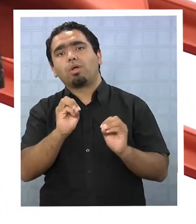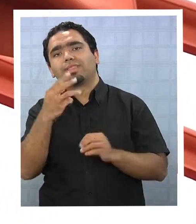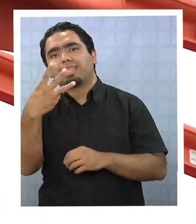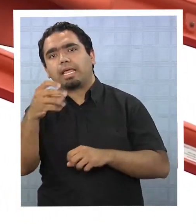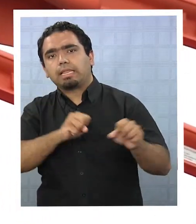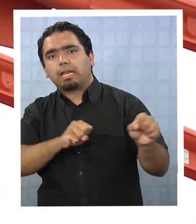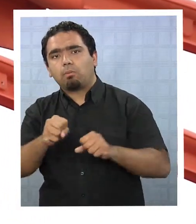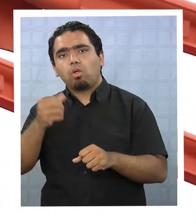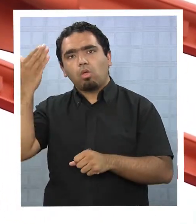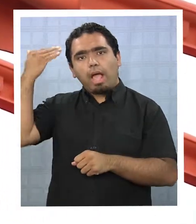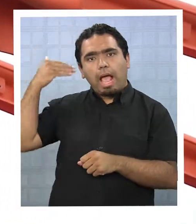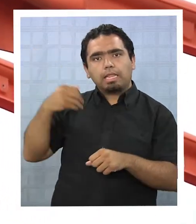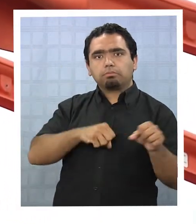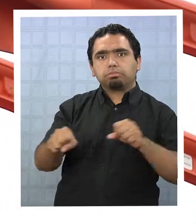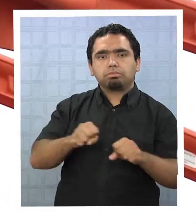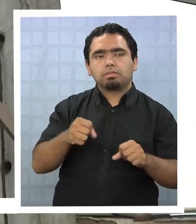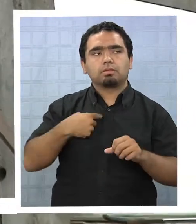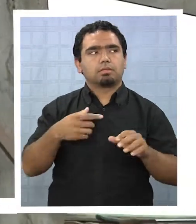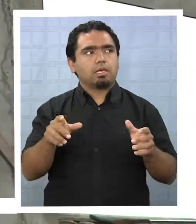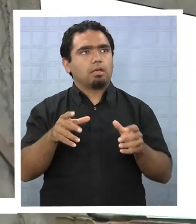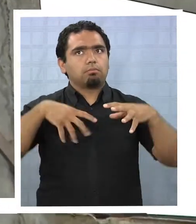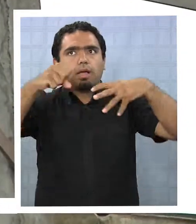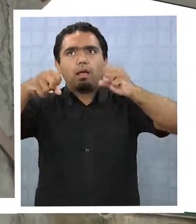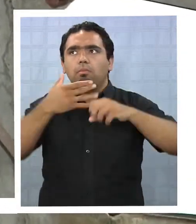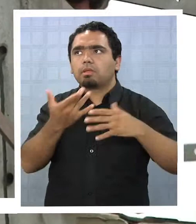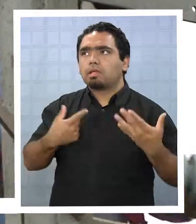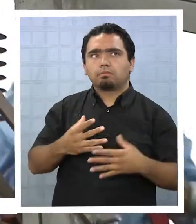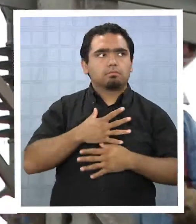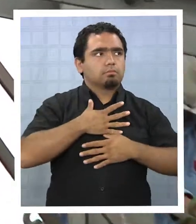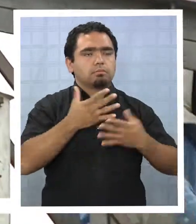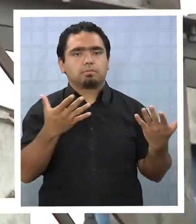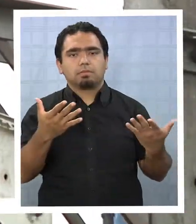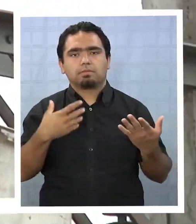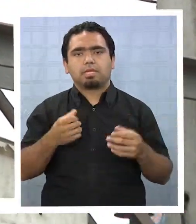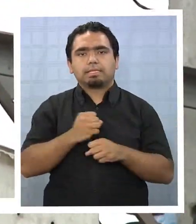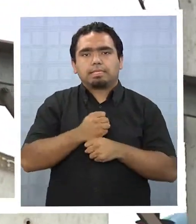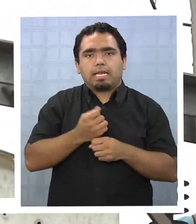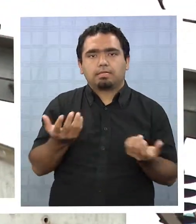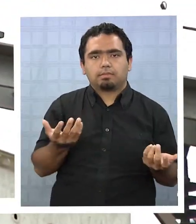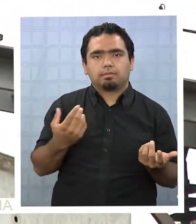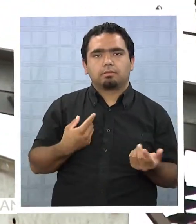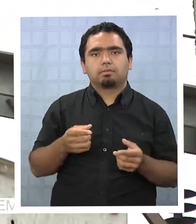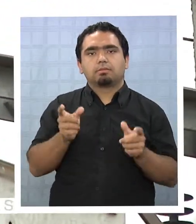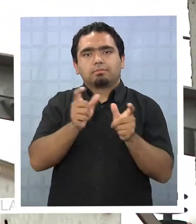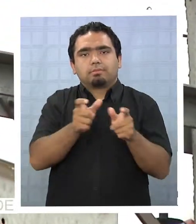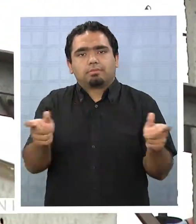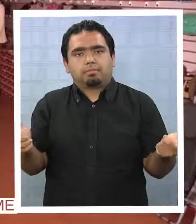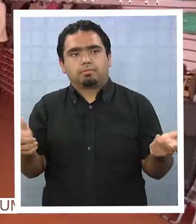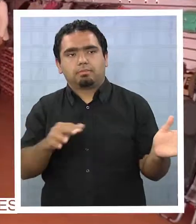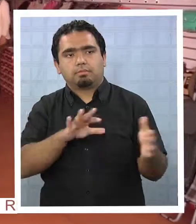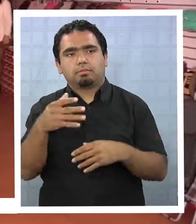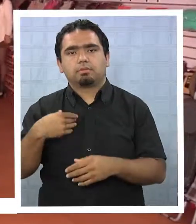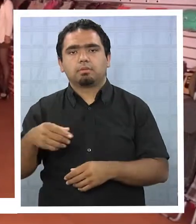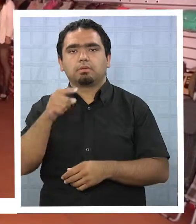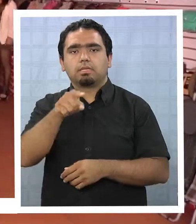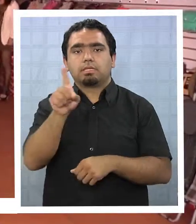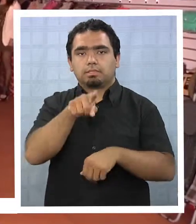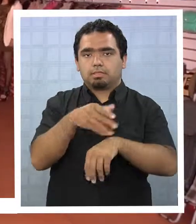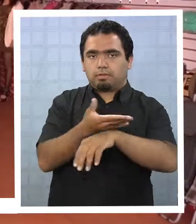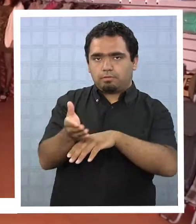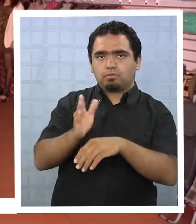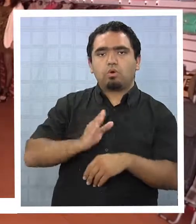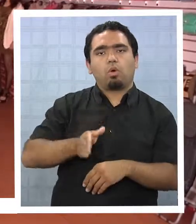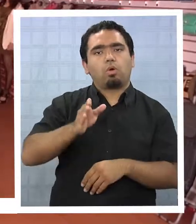apagones, qué sé yo. Entonces la población se complica. Los servicios deben seguir funcionando.